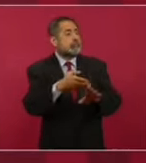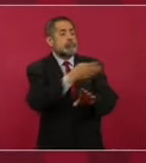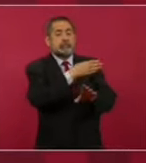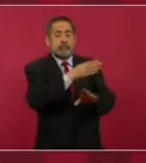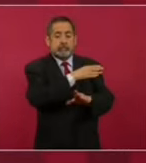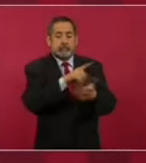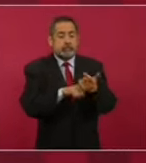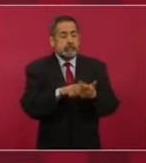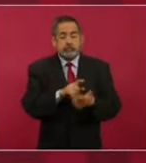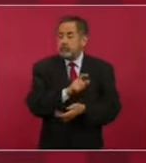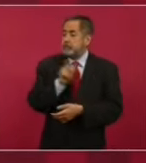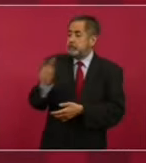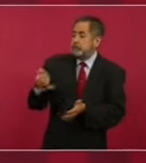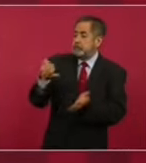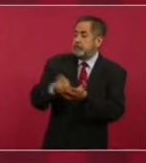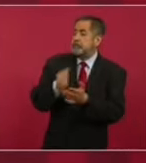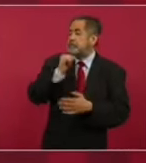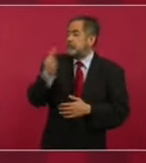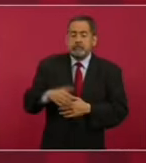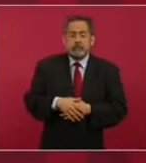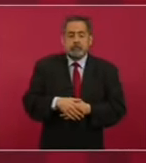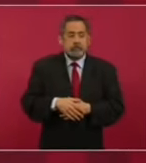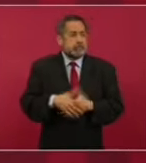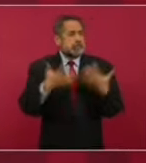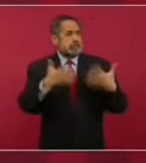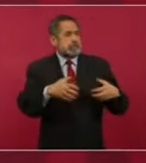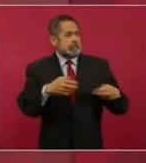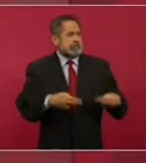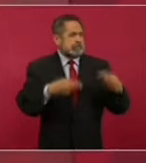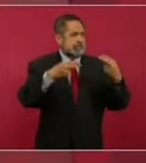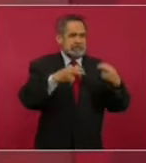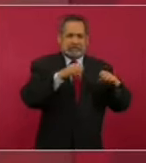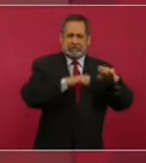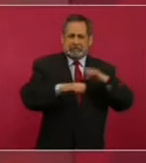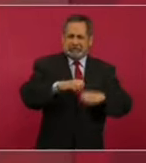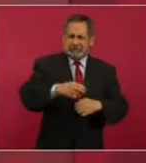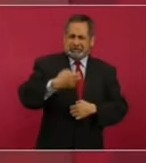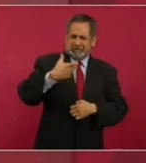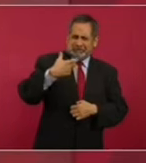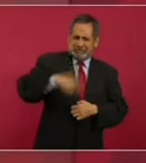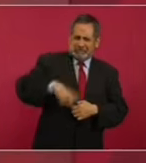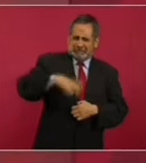para las grandes corporaciones empresariales y financieras,